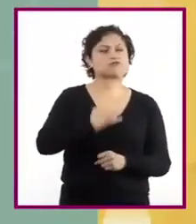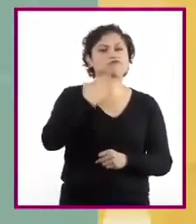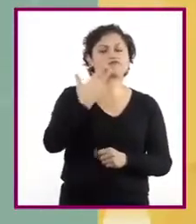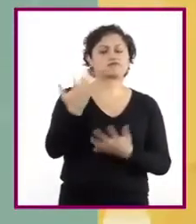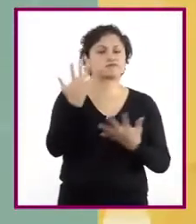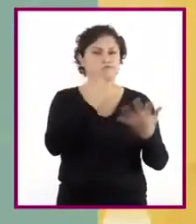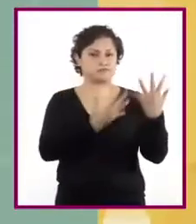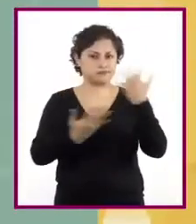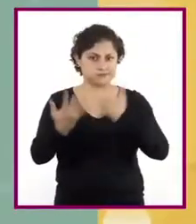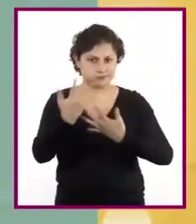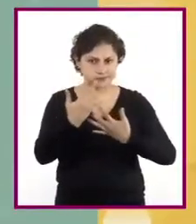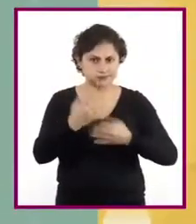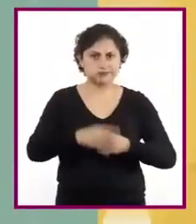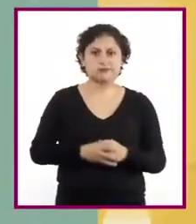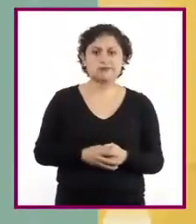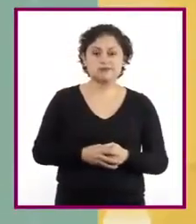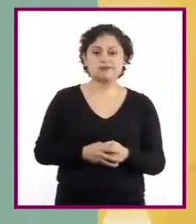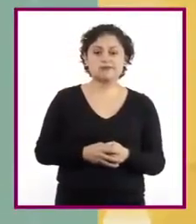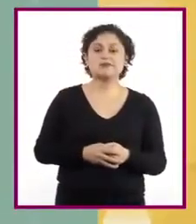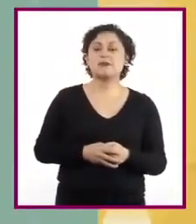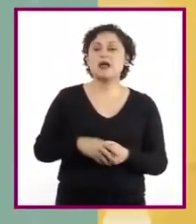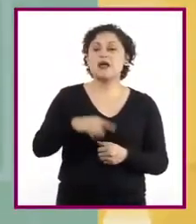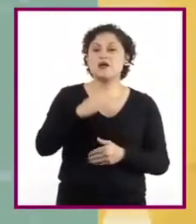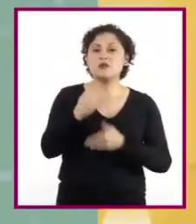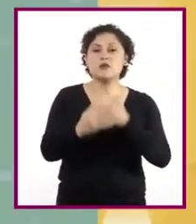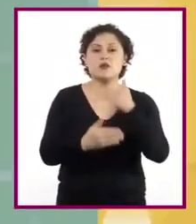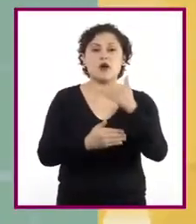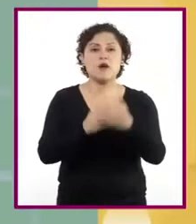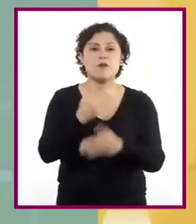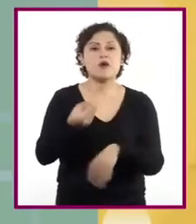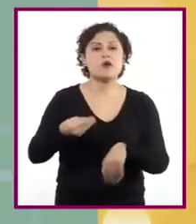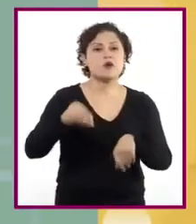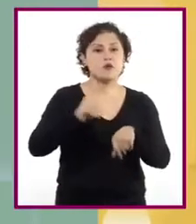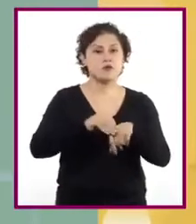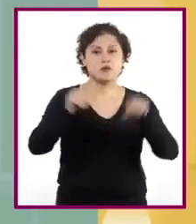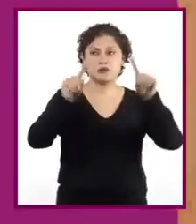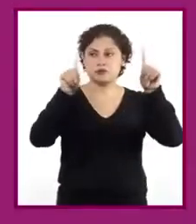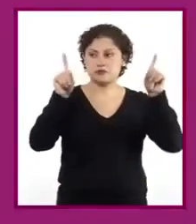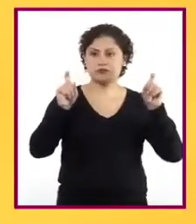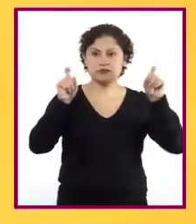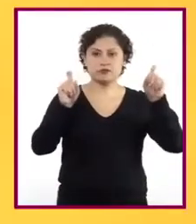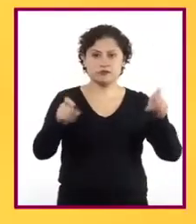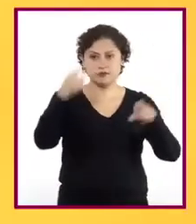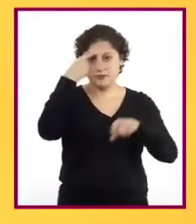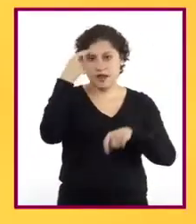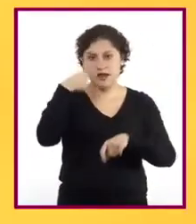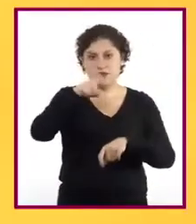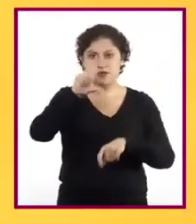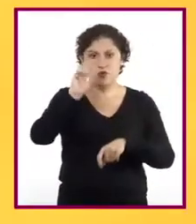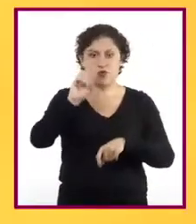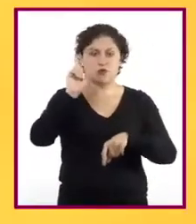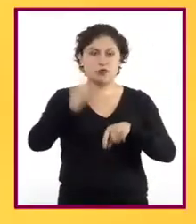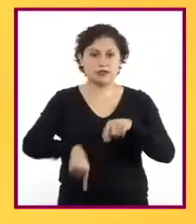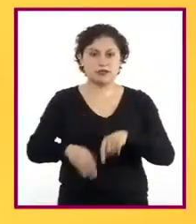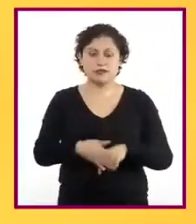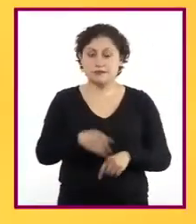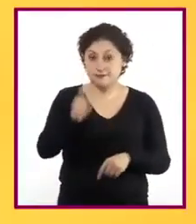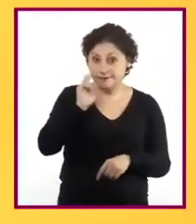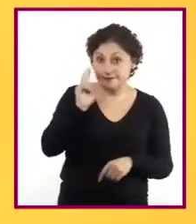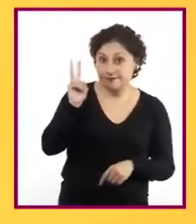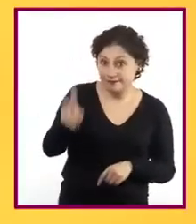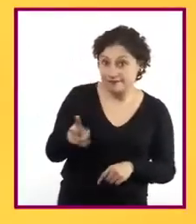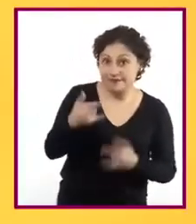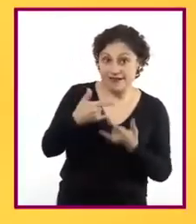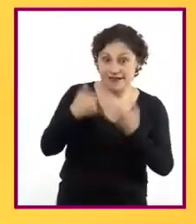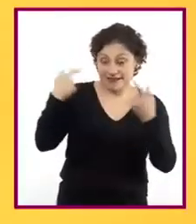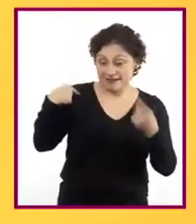Con el tiempo se crearon los signos de interrogación para sustituir esta abreviatura. Como vieron, la historia de los